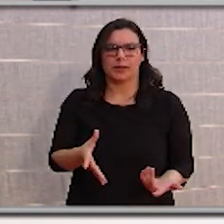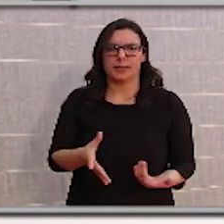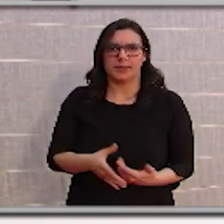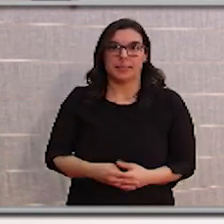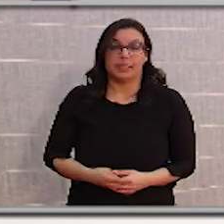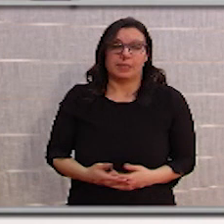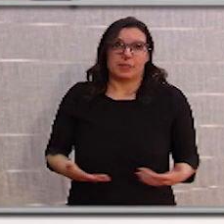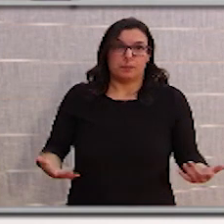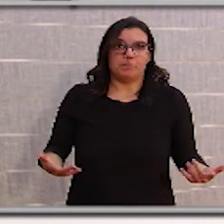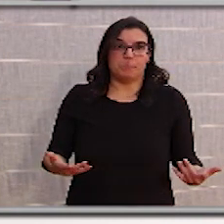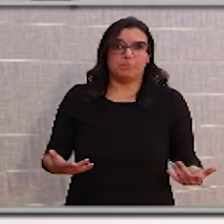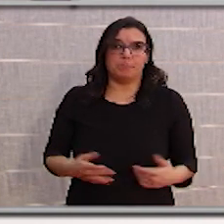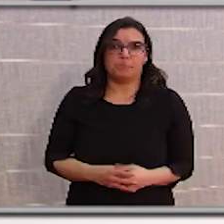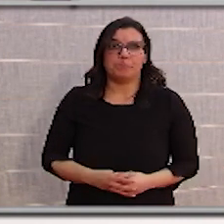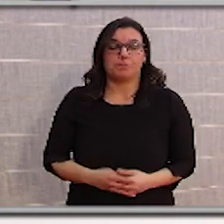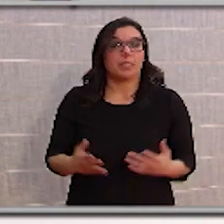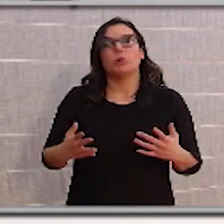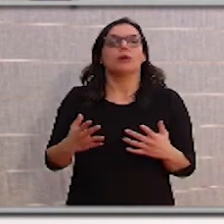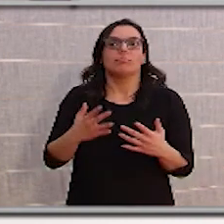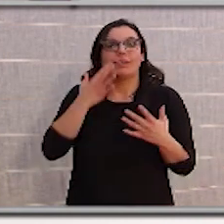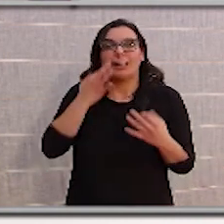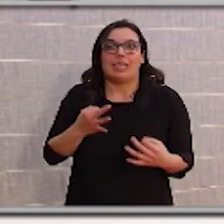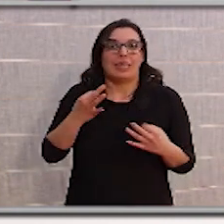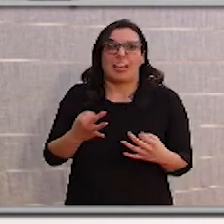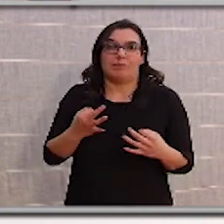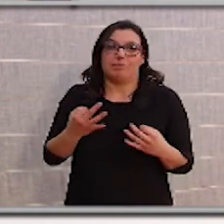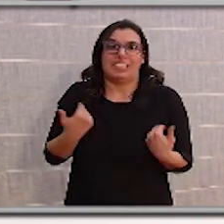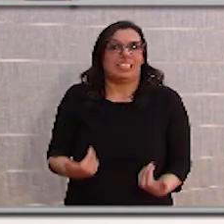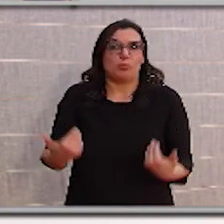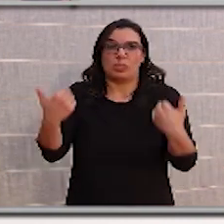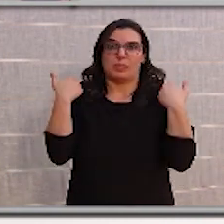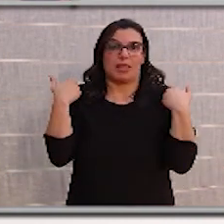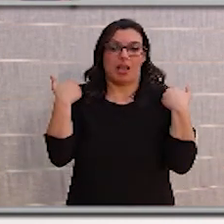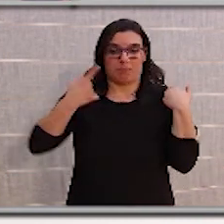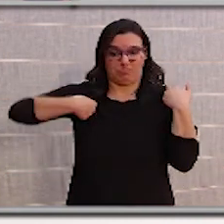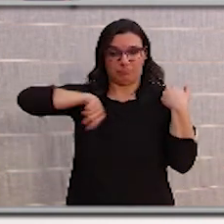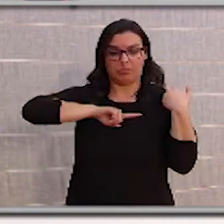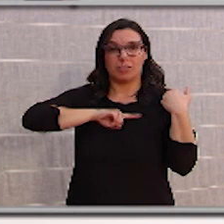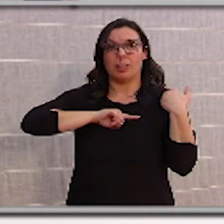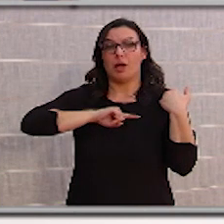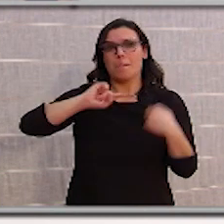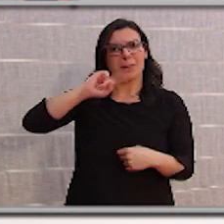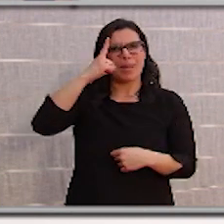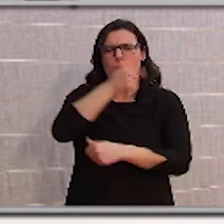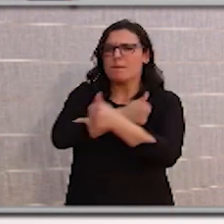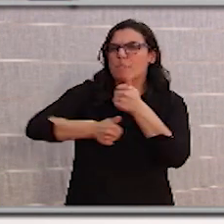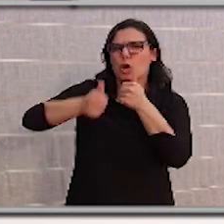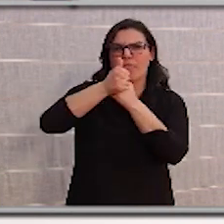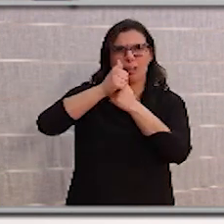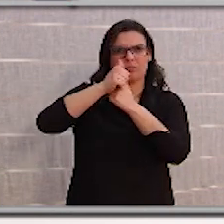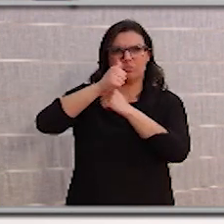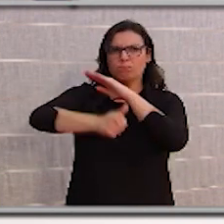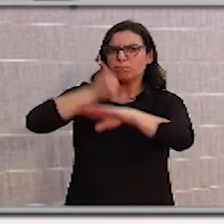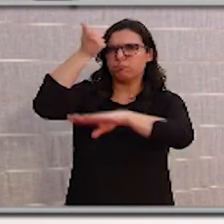igual otras personas no dicen. Pero nuestra responsabilidad, la responsabilidad de esta Administración, en primer lugar, y por encima de cualquier otra cosa,